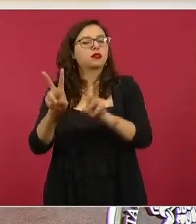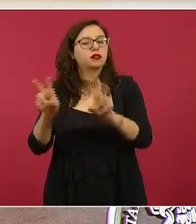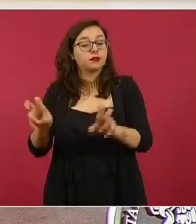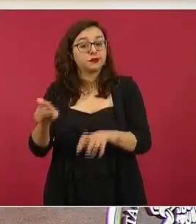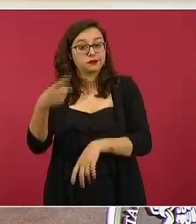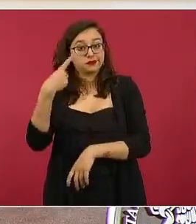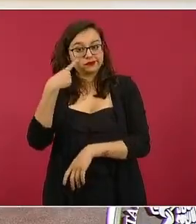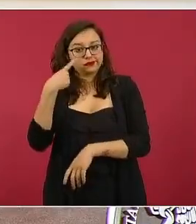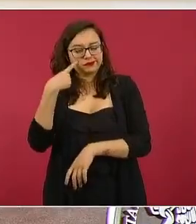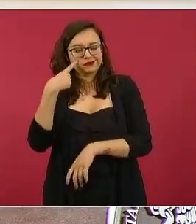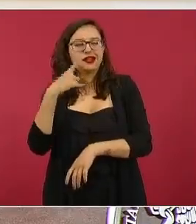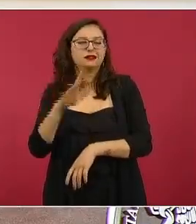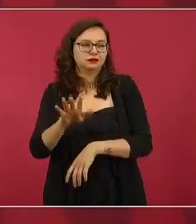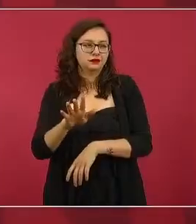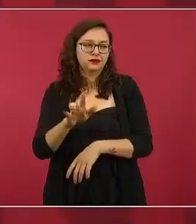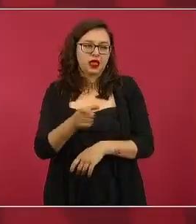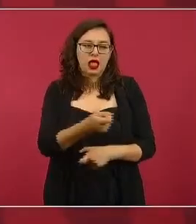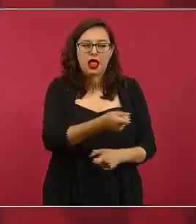con con odio